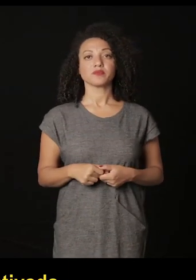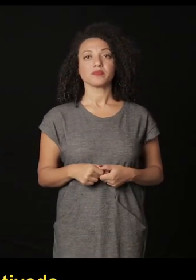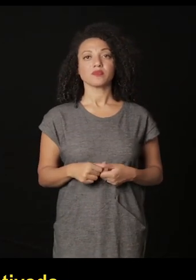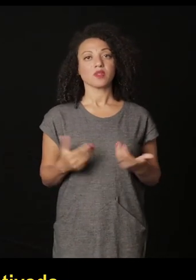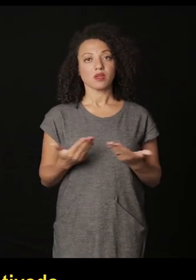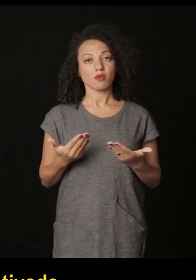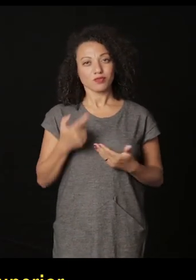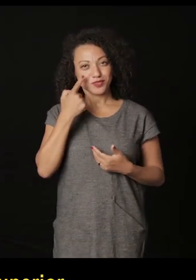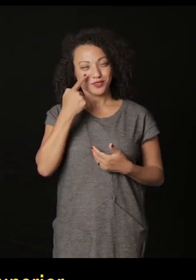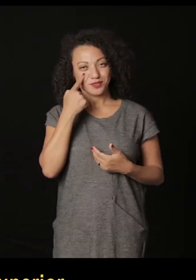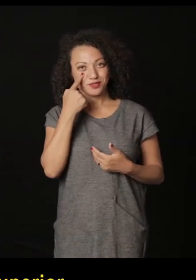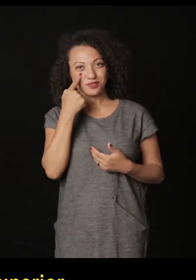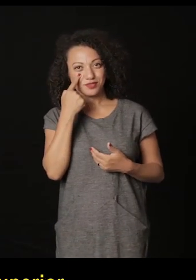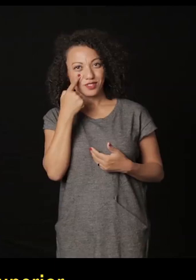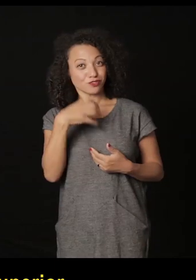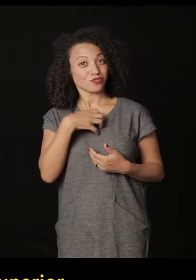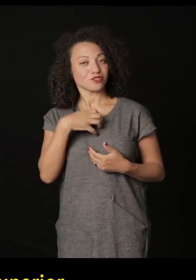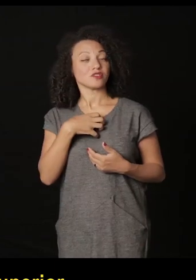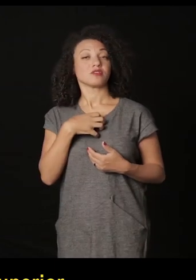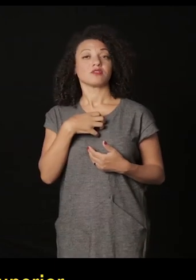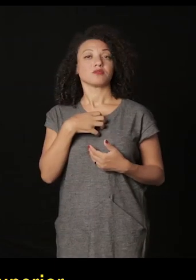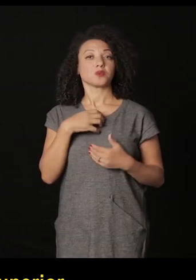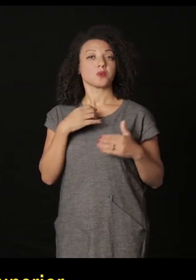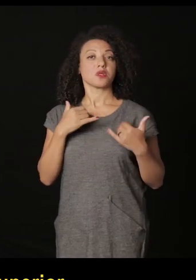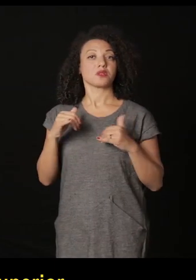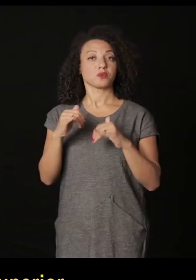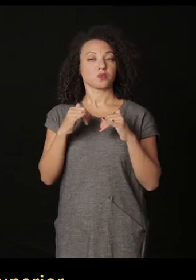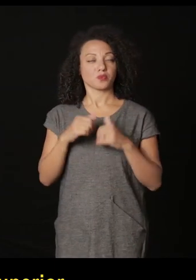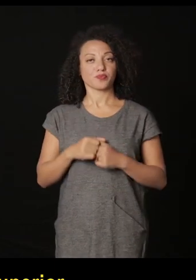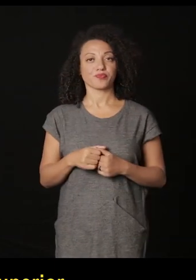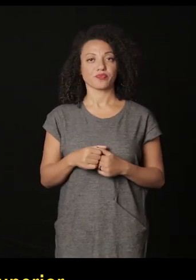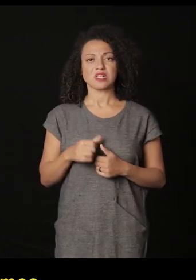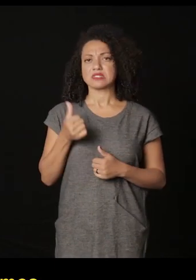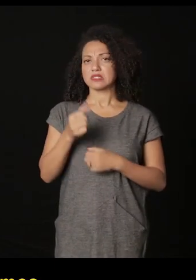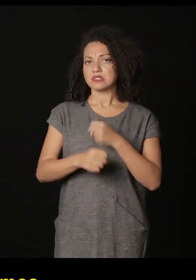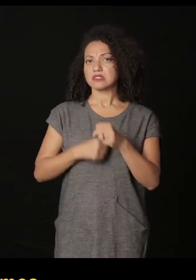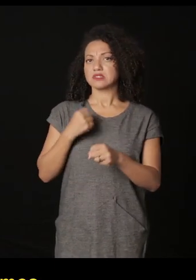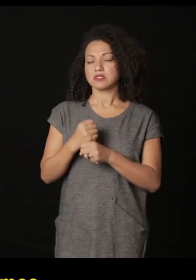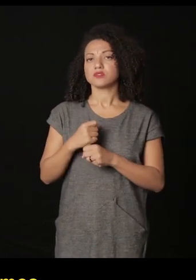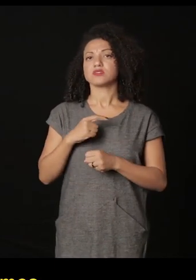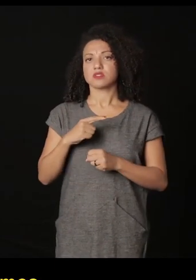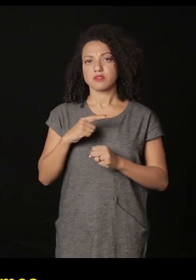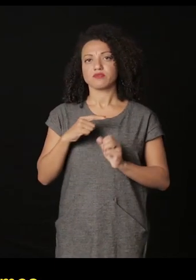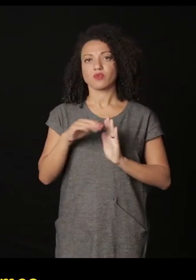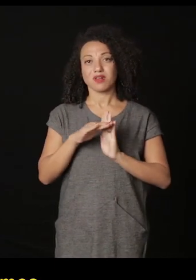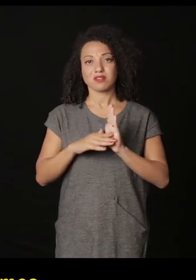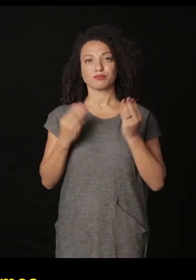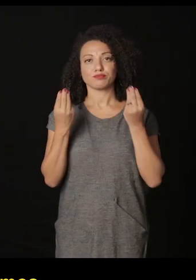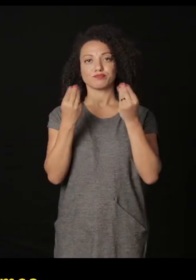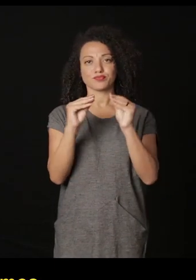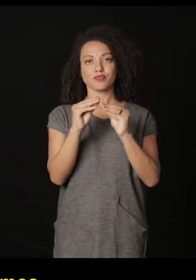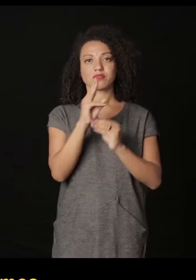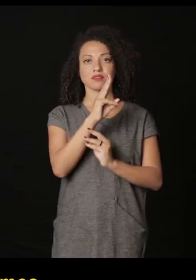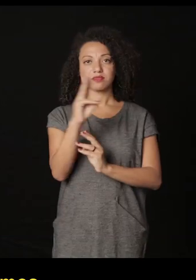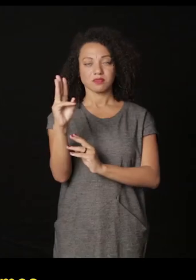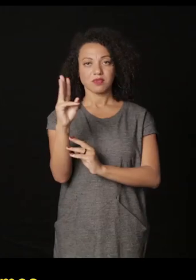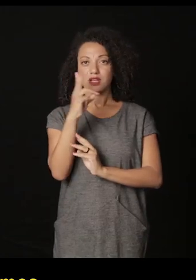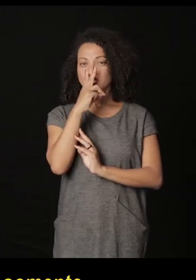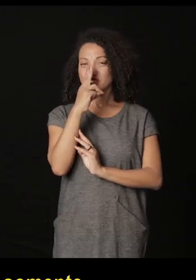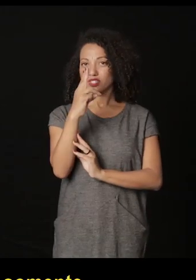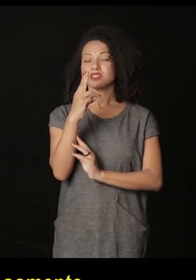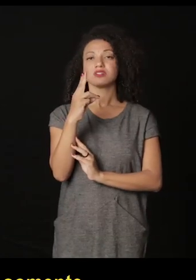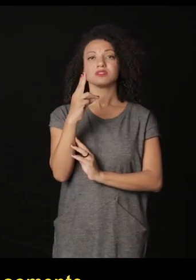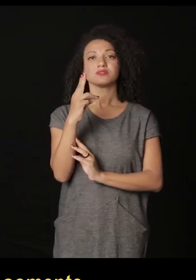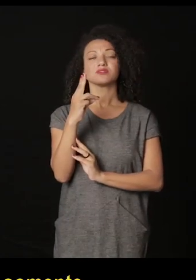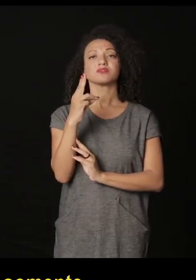física como lo están viendo en la parte superior o de manera electrónica hace seis años que pusimos en marcha el catálogo en línea